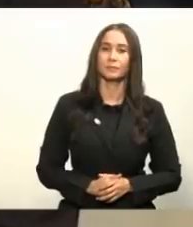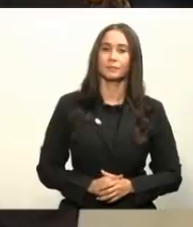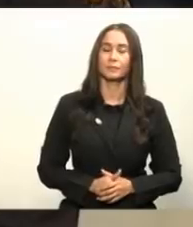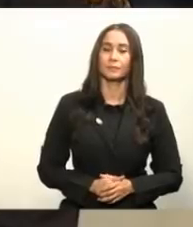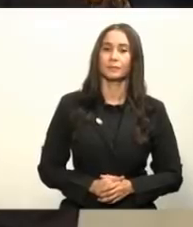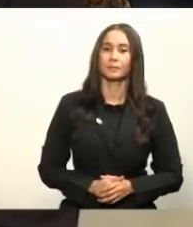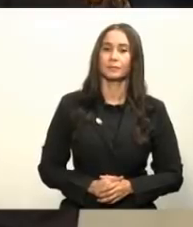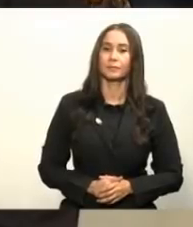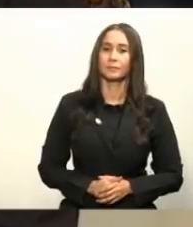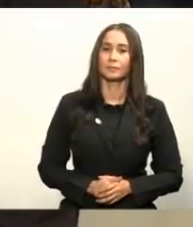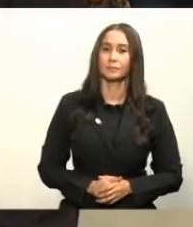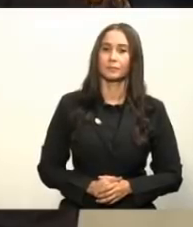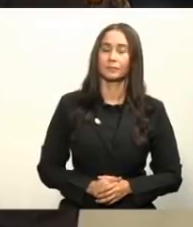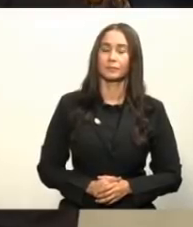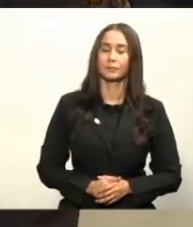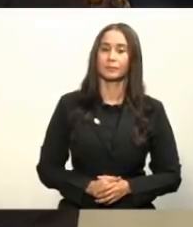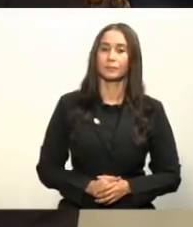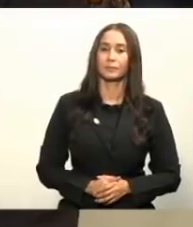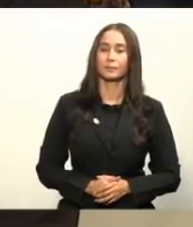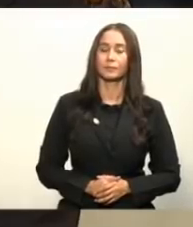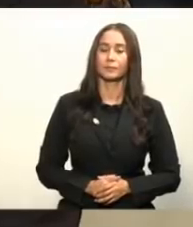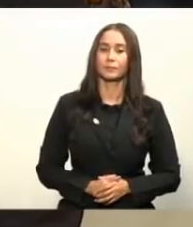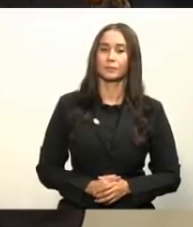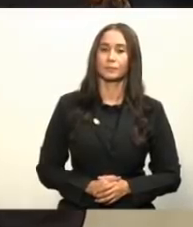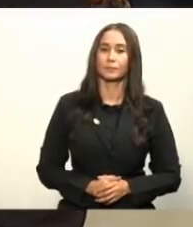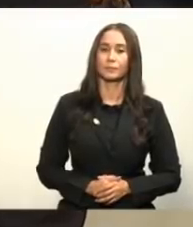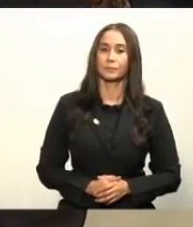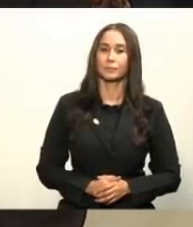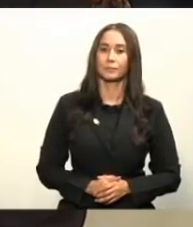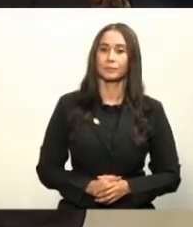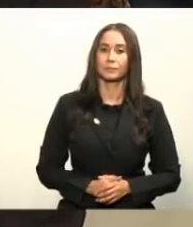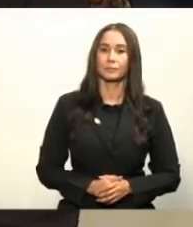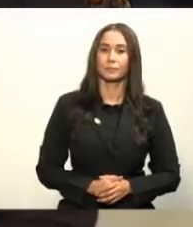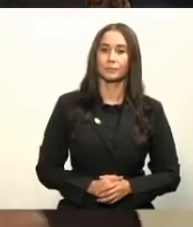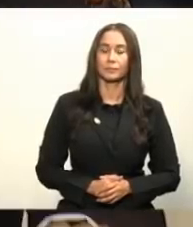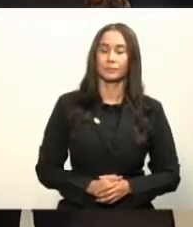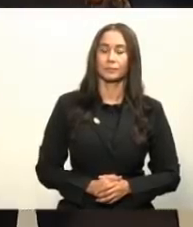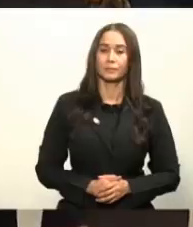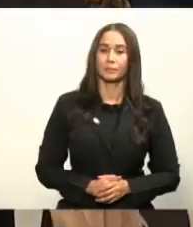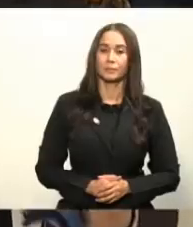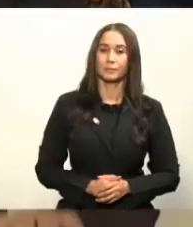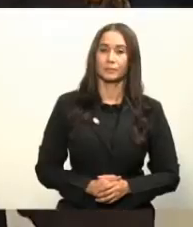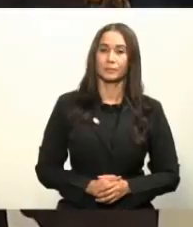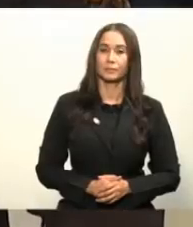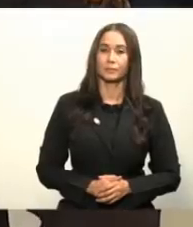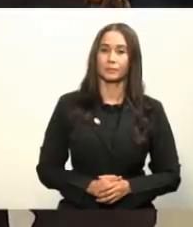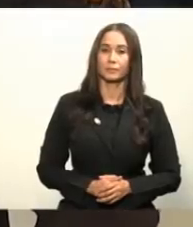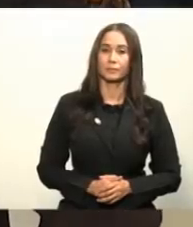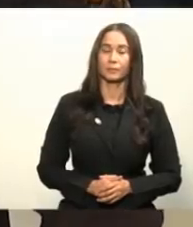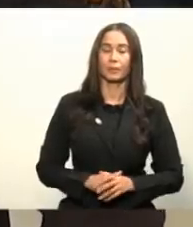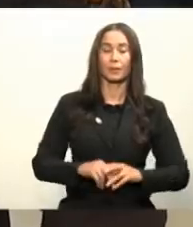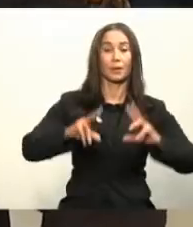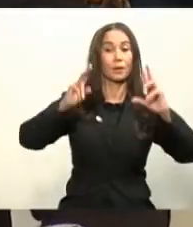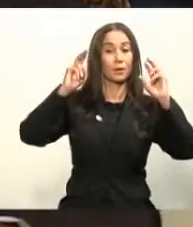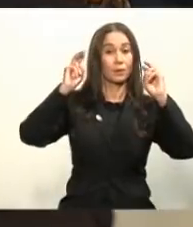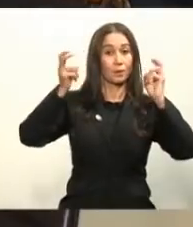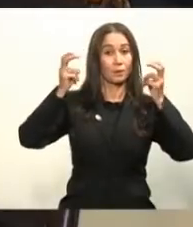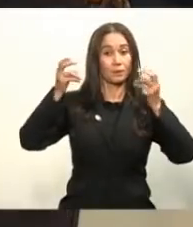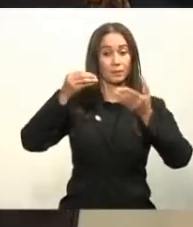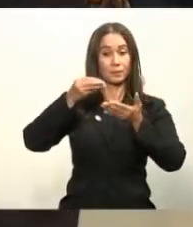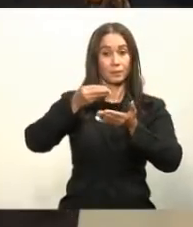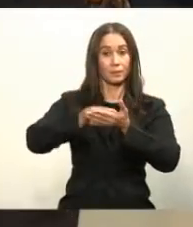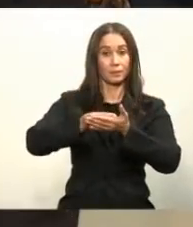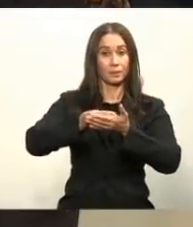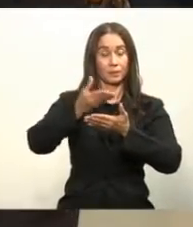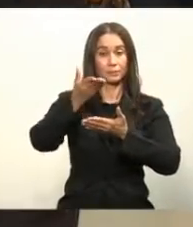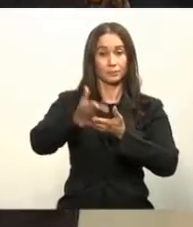El tema quiero puntualizar algo con el tema de la compra de las vacunas